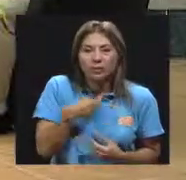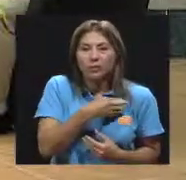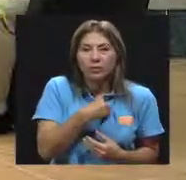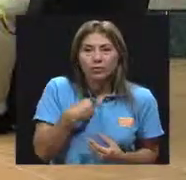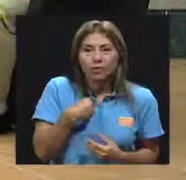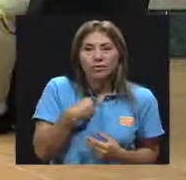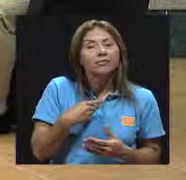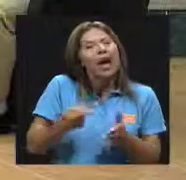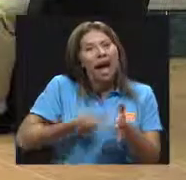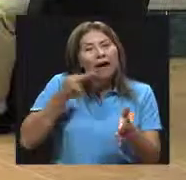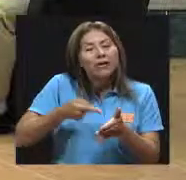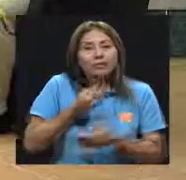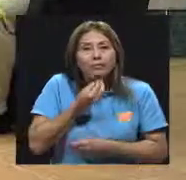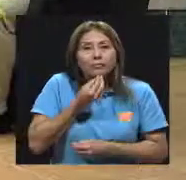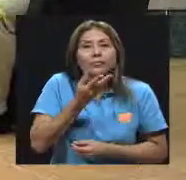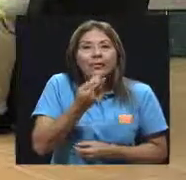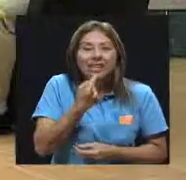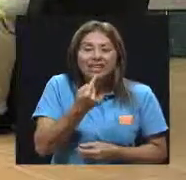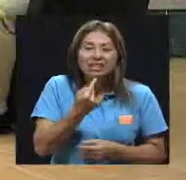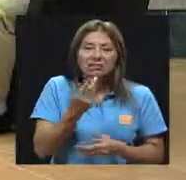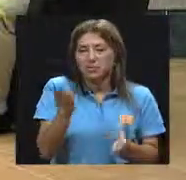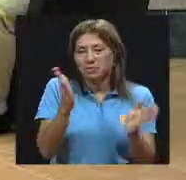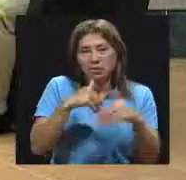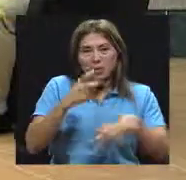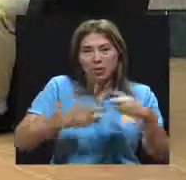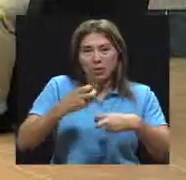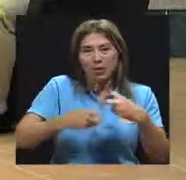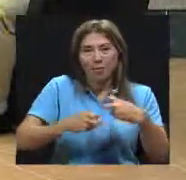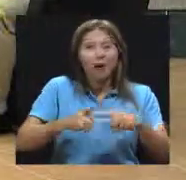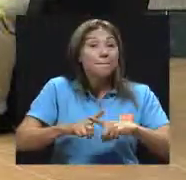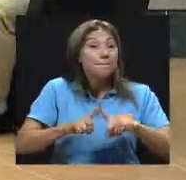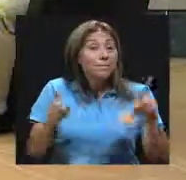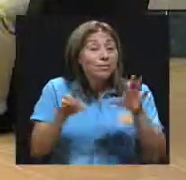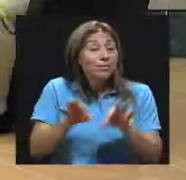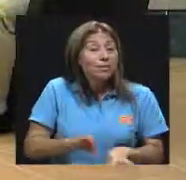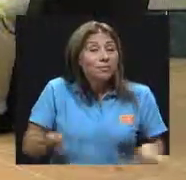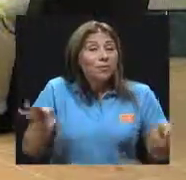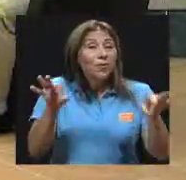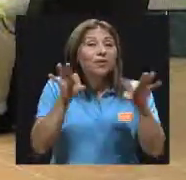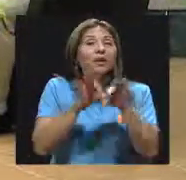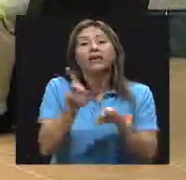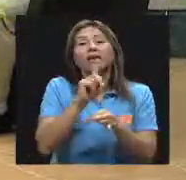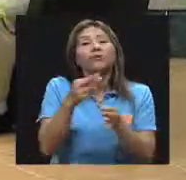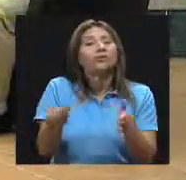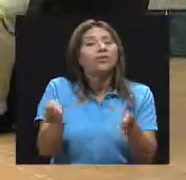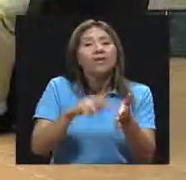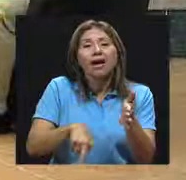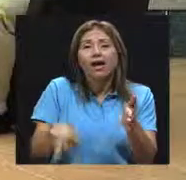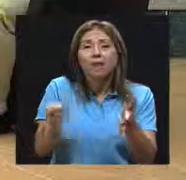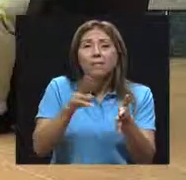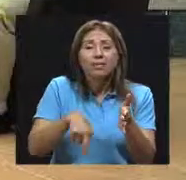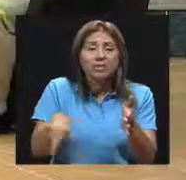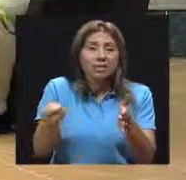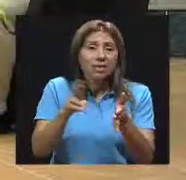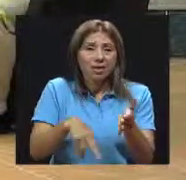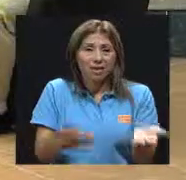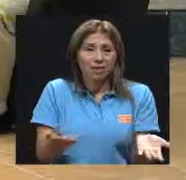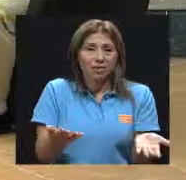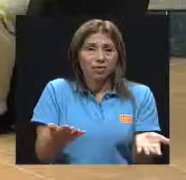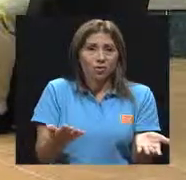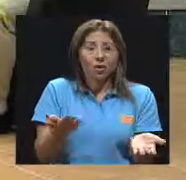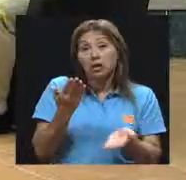bueno, no es ningún problema. Pero lo importante es que, por eso mismo, como todos somos diferentes, bueno, ¿y por qué no pruebas a ver si te gusta?